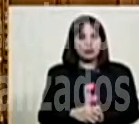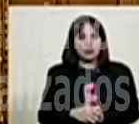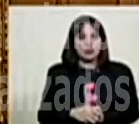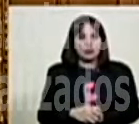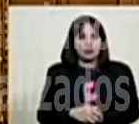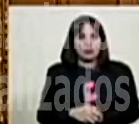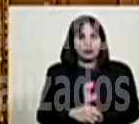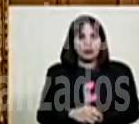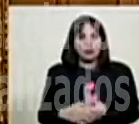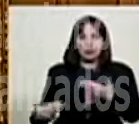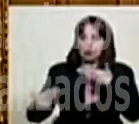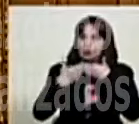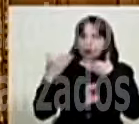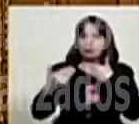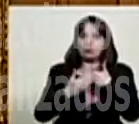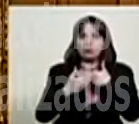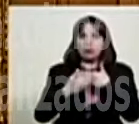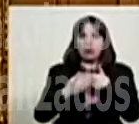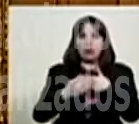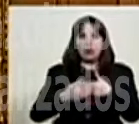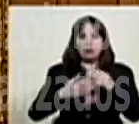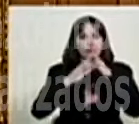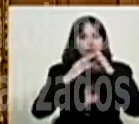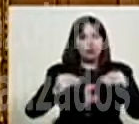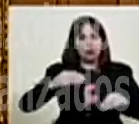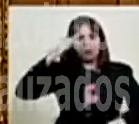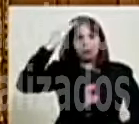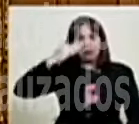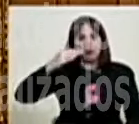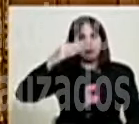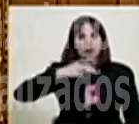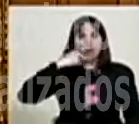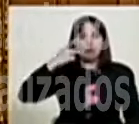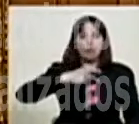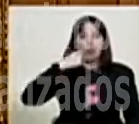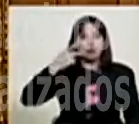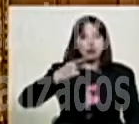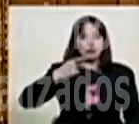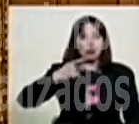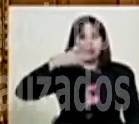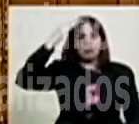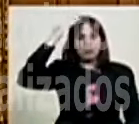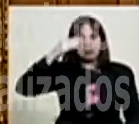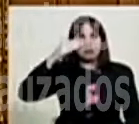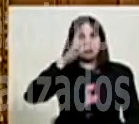atentado. Contra el alto mando político militar y el presidente de la república.